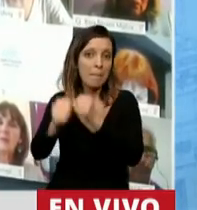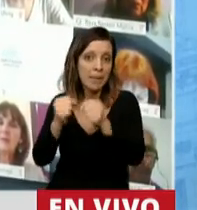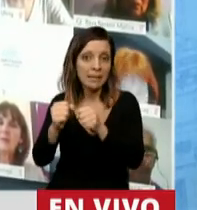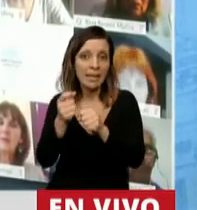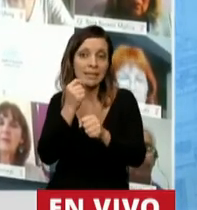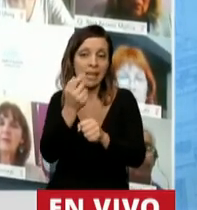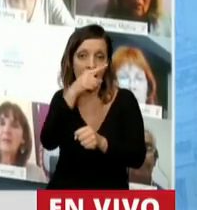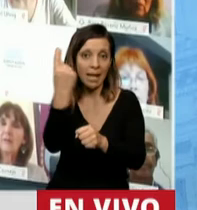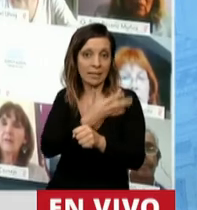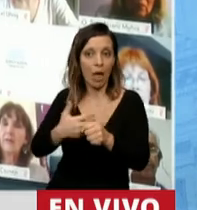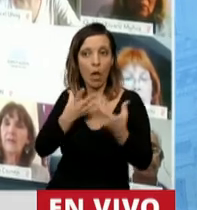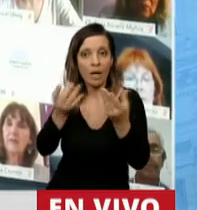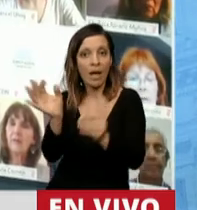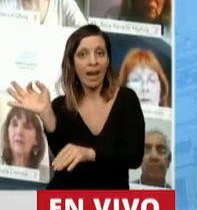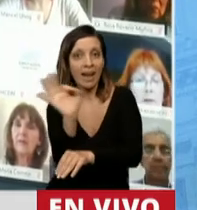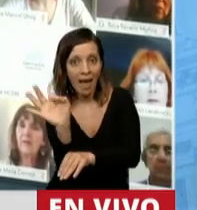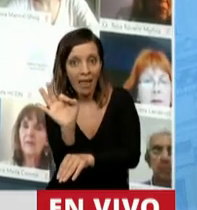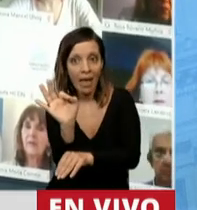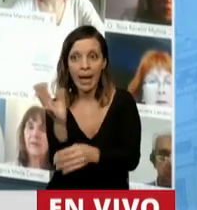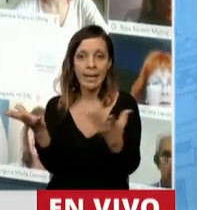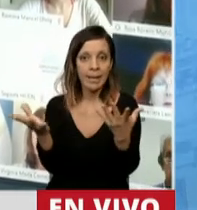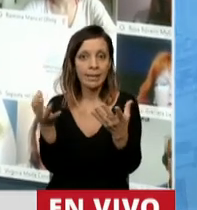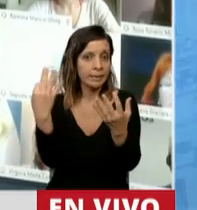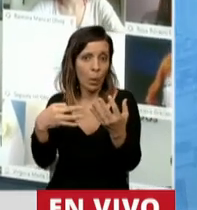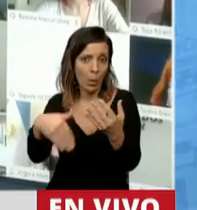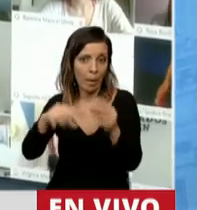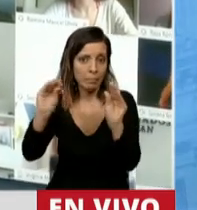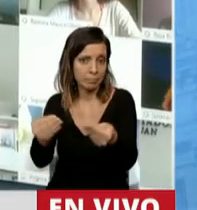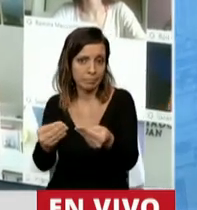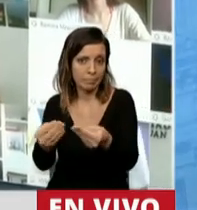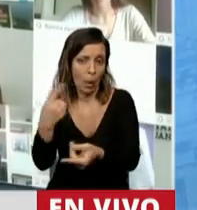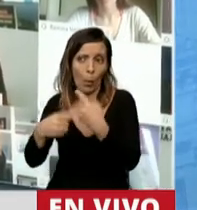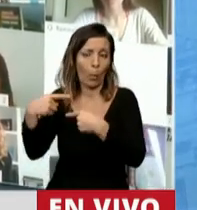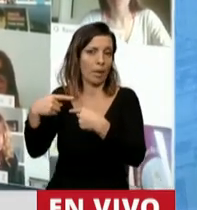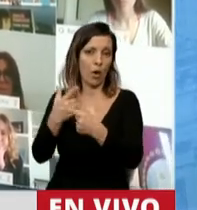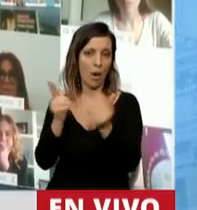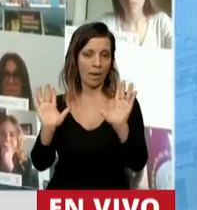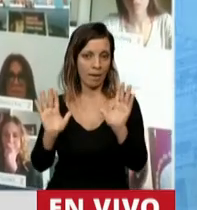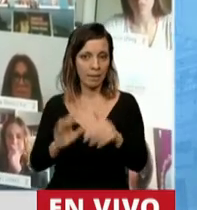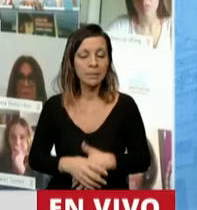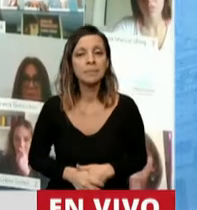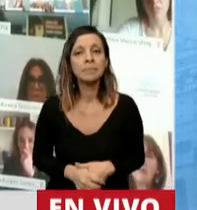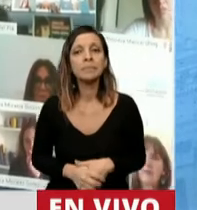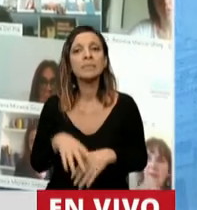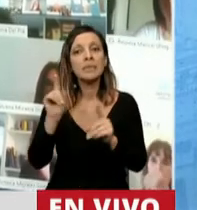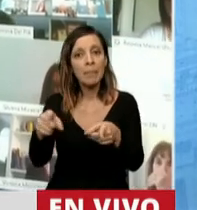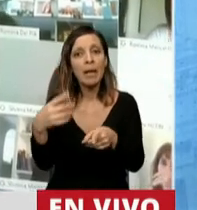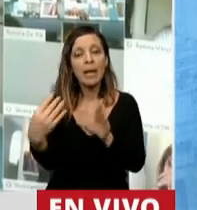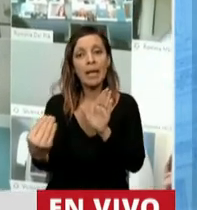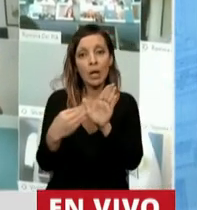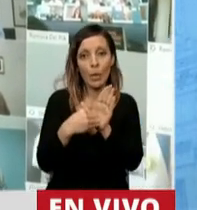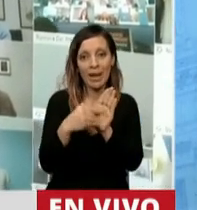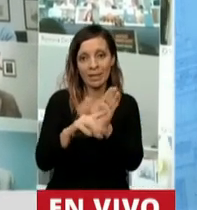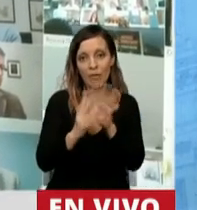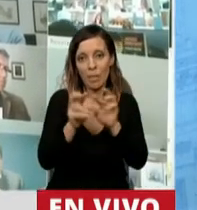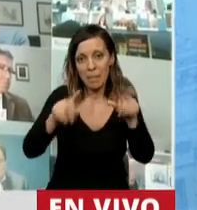dadas las limitaciones existentes, ingresarán una quiebra irreversible, Presidente. E incluirlas al régimen